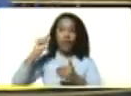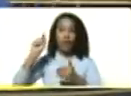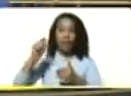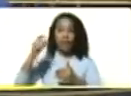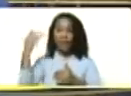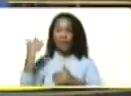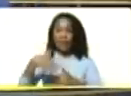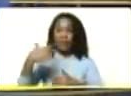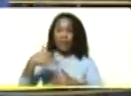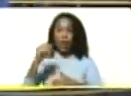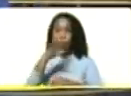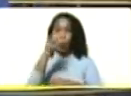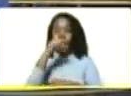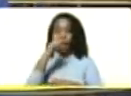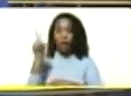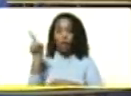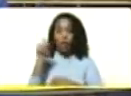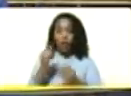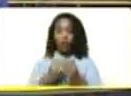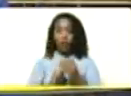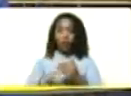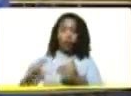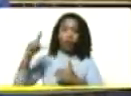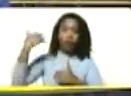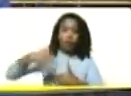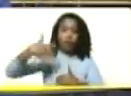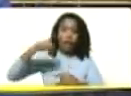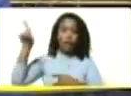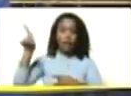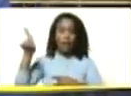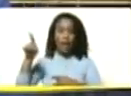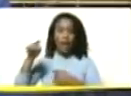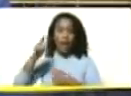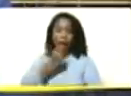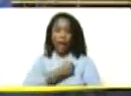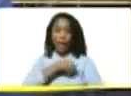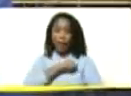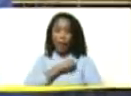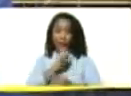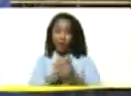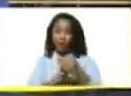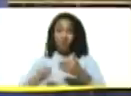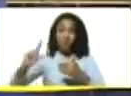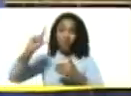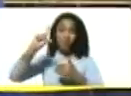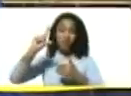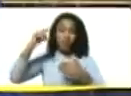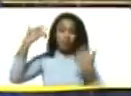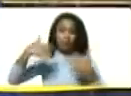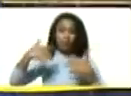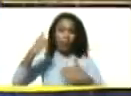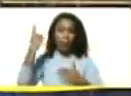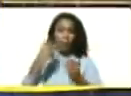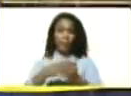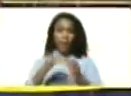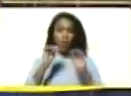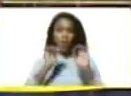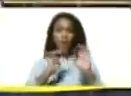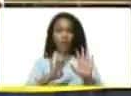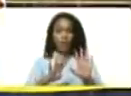más alta en 40 años. La inflación en España es la inflación más alta desde 1985.